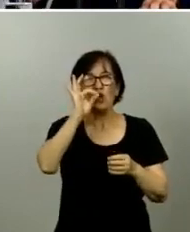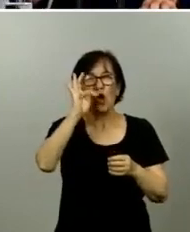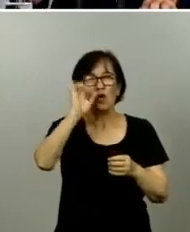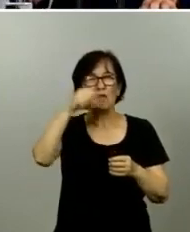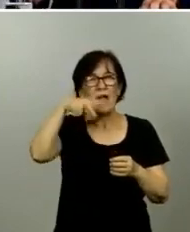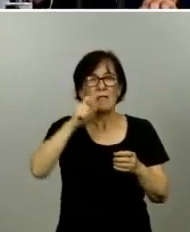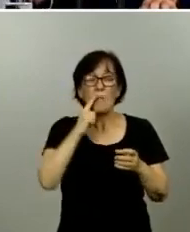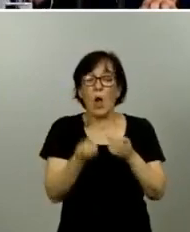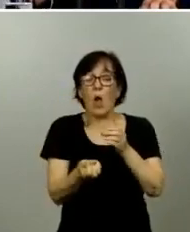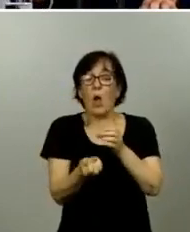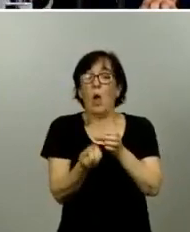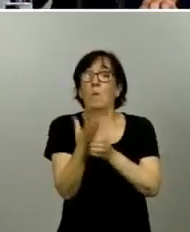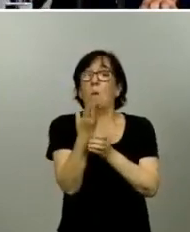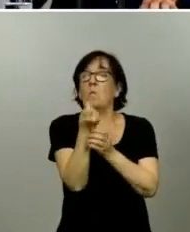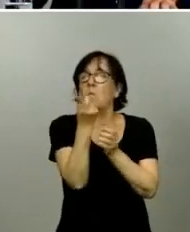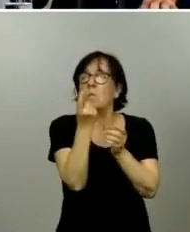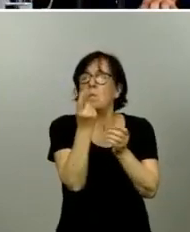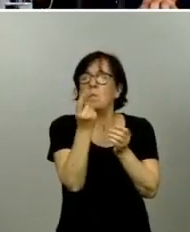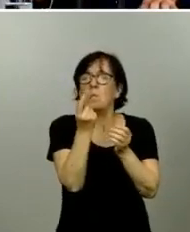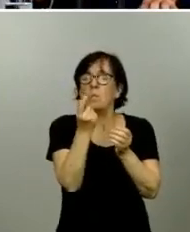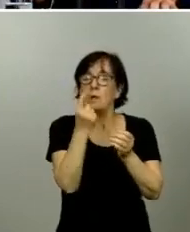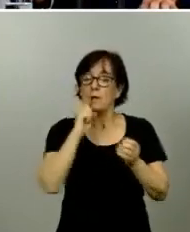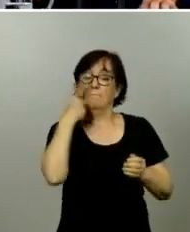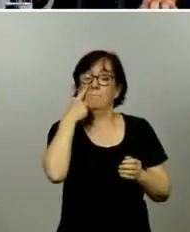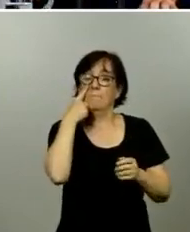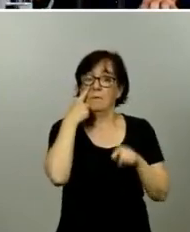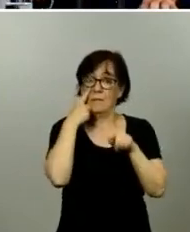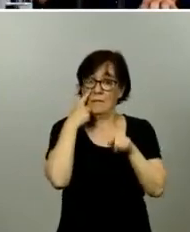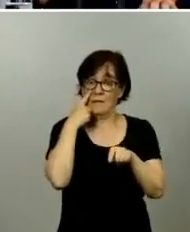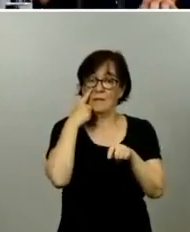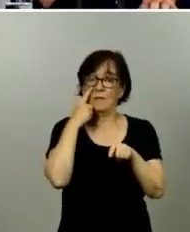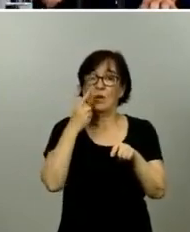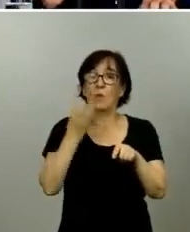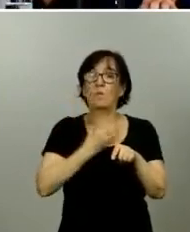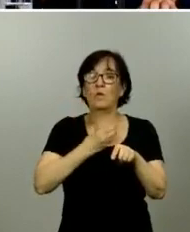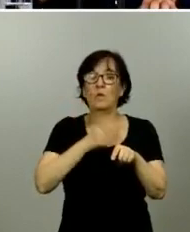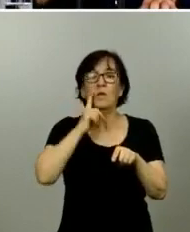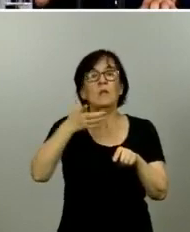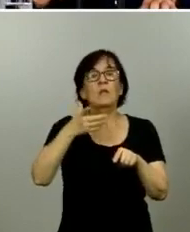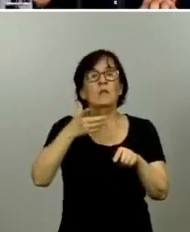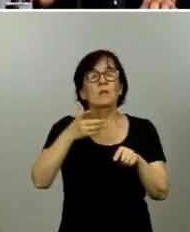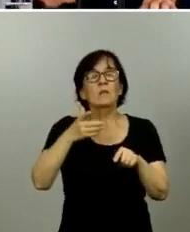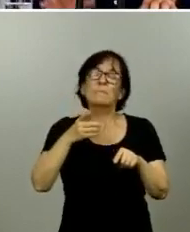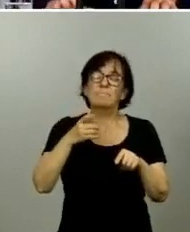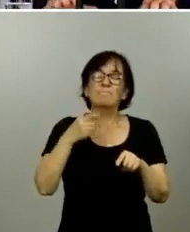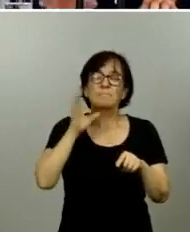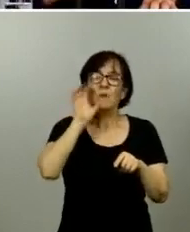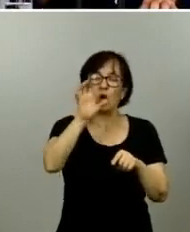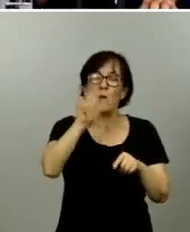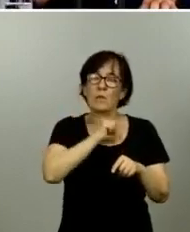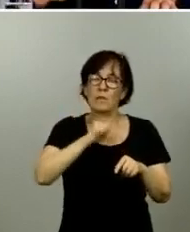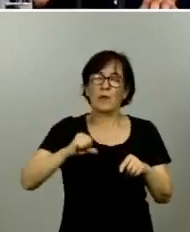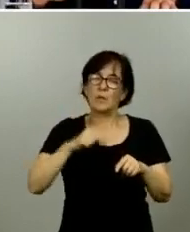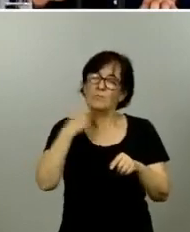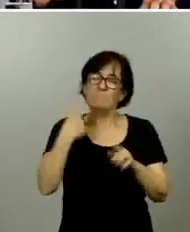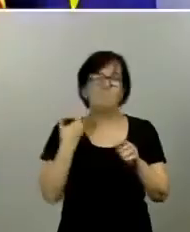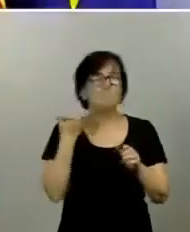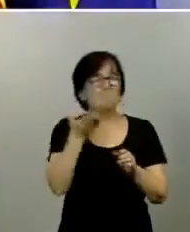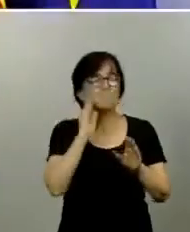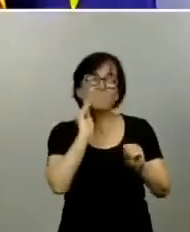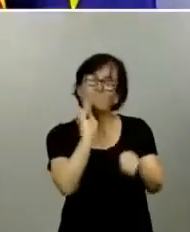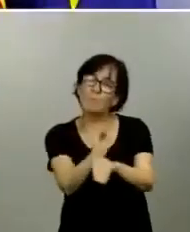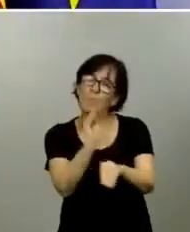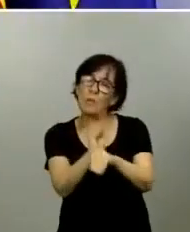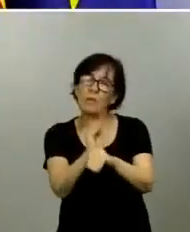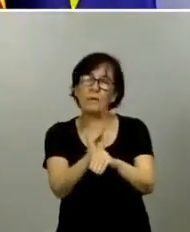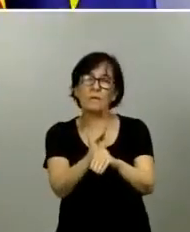brote que se había localizado en esta comunidad y en este municipio y la comunidad autónoma había solicitado el mantenerlo por prudencia un periodo